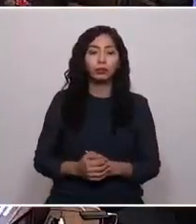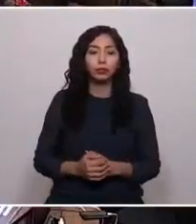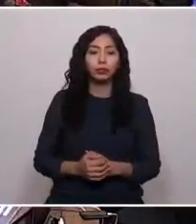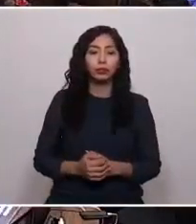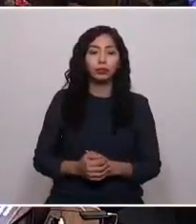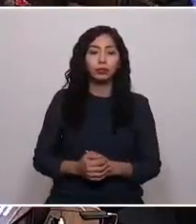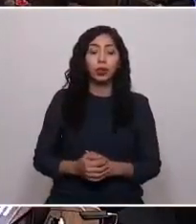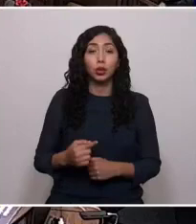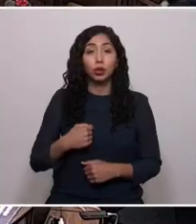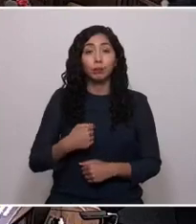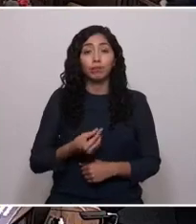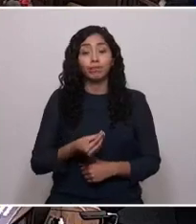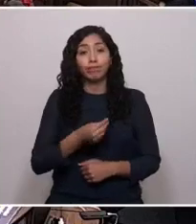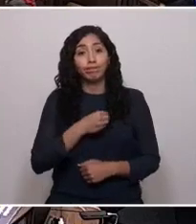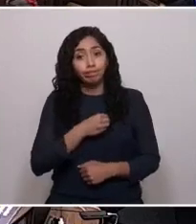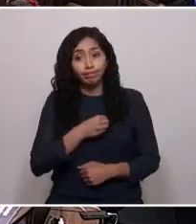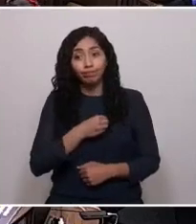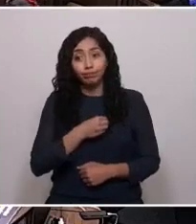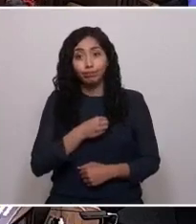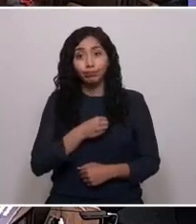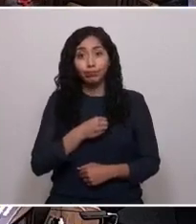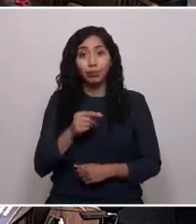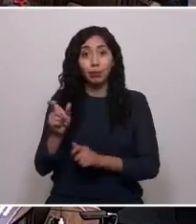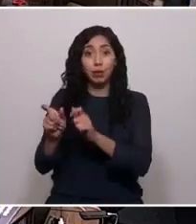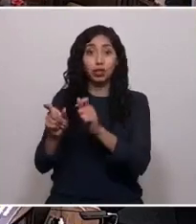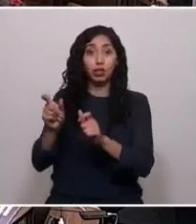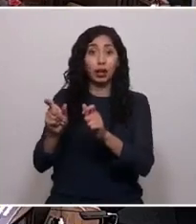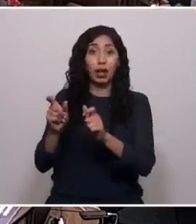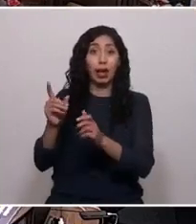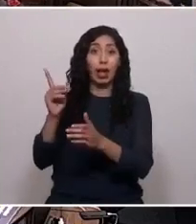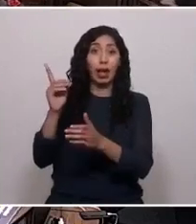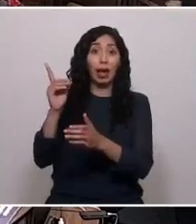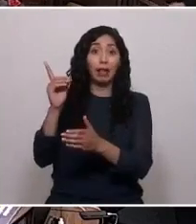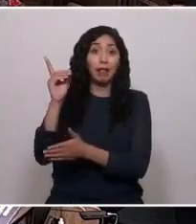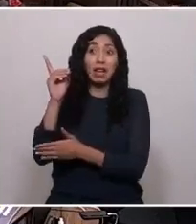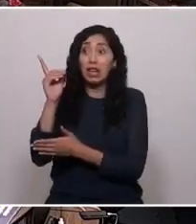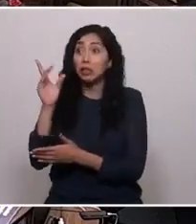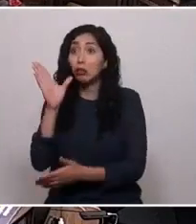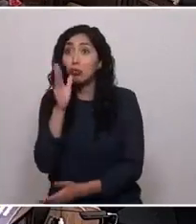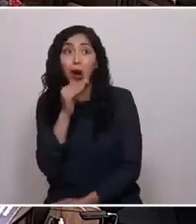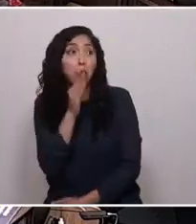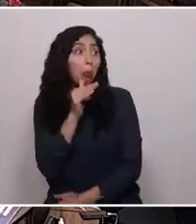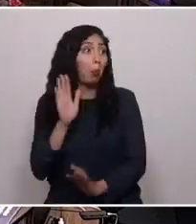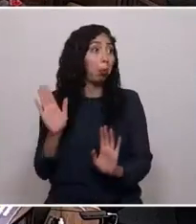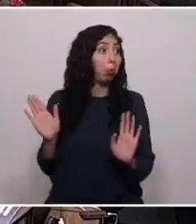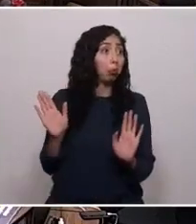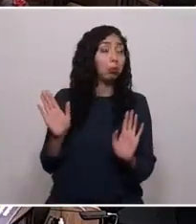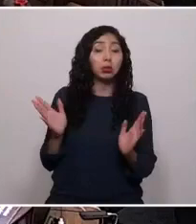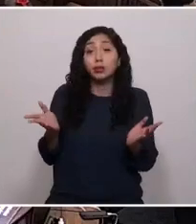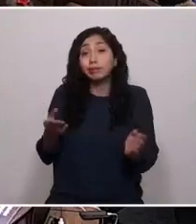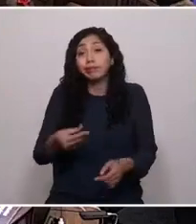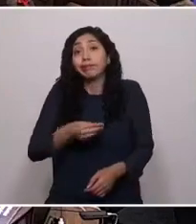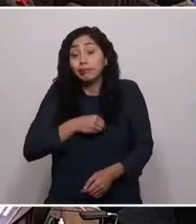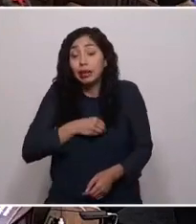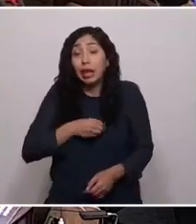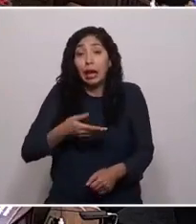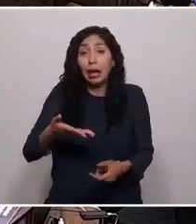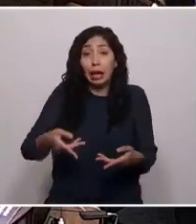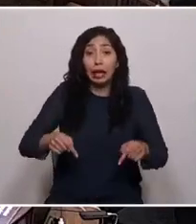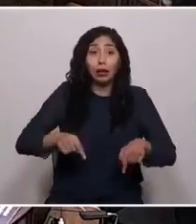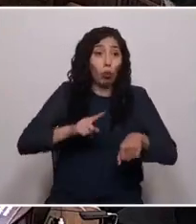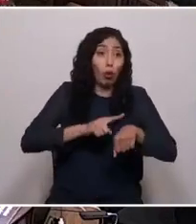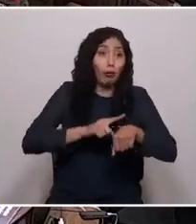Lamento que no estén los compañeros de derecha porque de verdad creo que este es un momento excepcional. Hemos escuchado